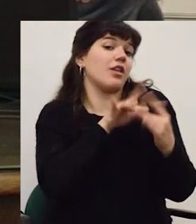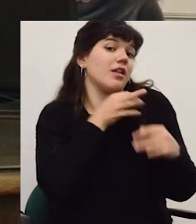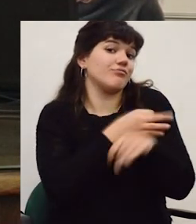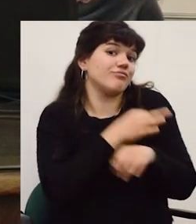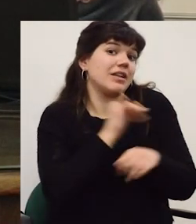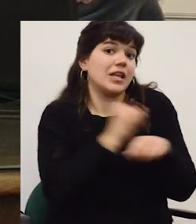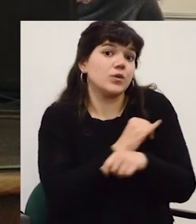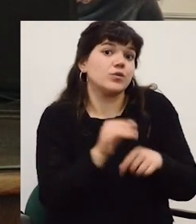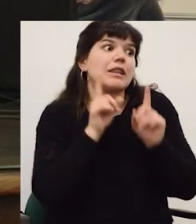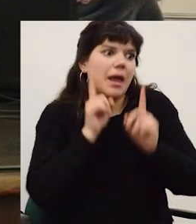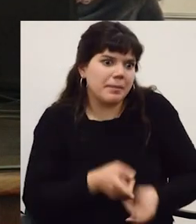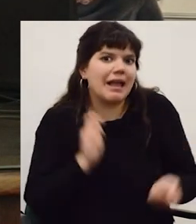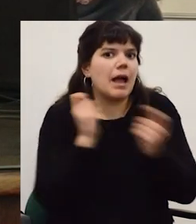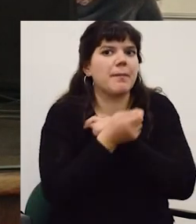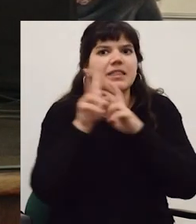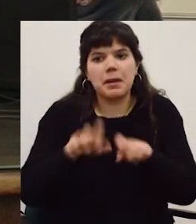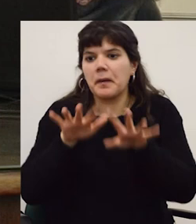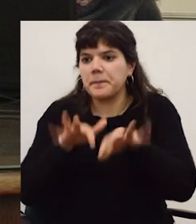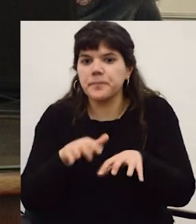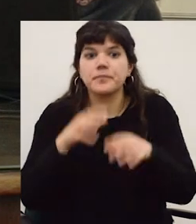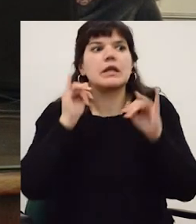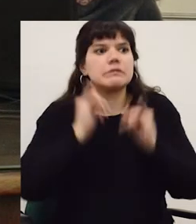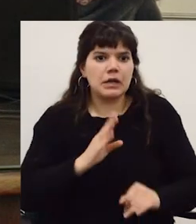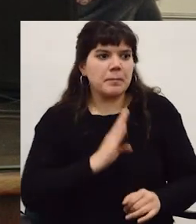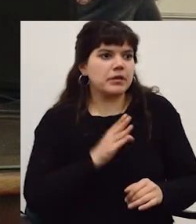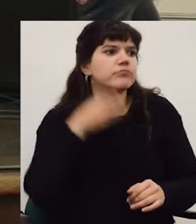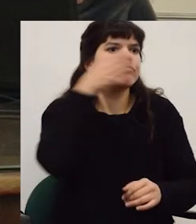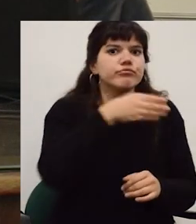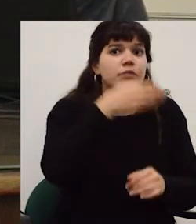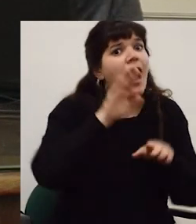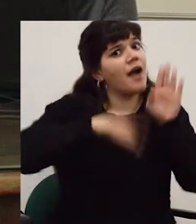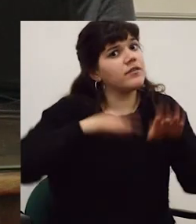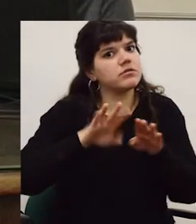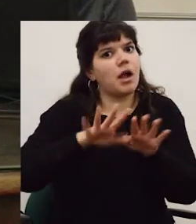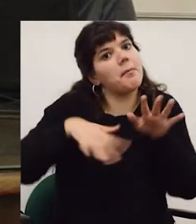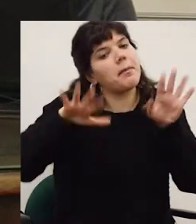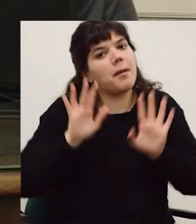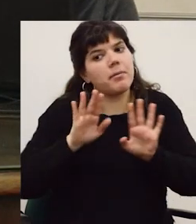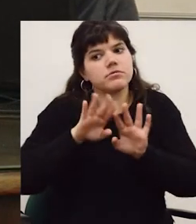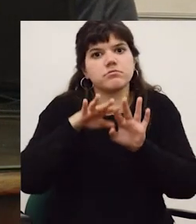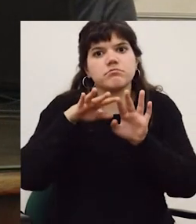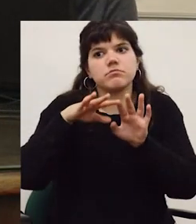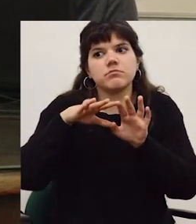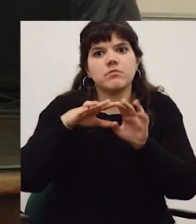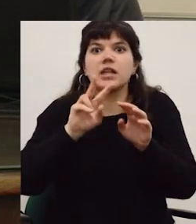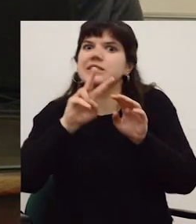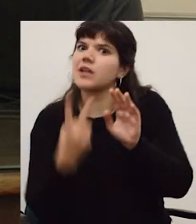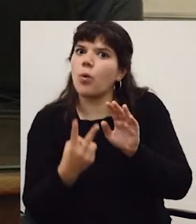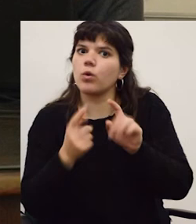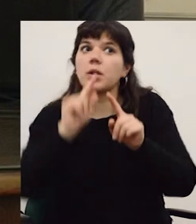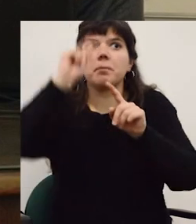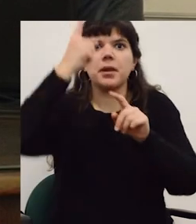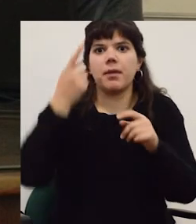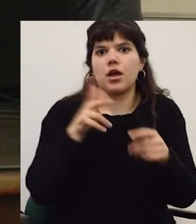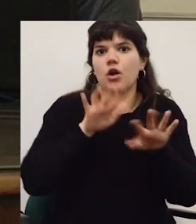y las redes académicas también van a cambiar en función de la virtualidad donde la presencialidad va a pasar muchas veces en un